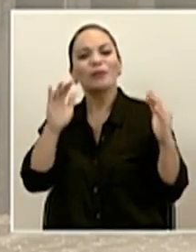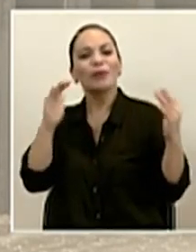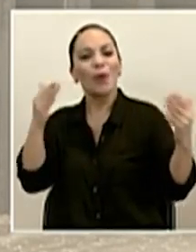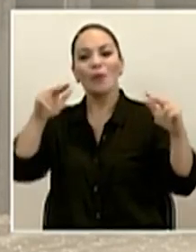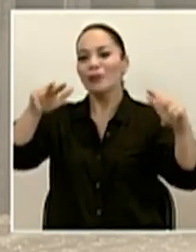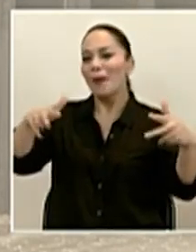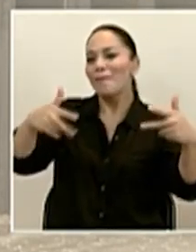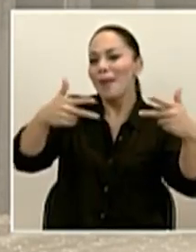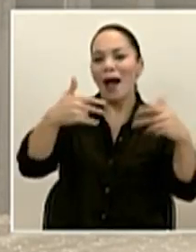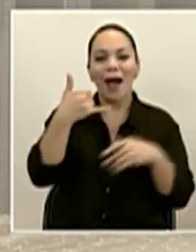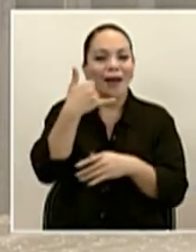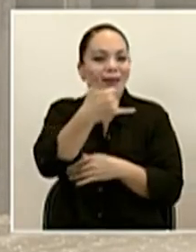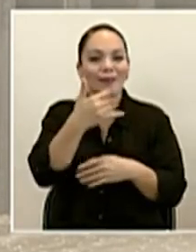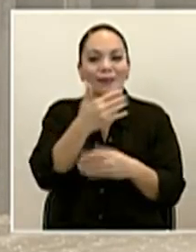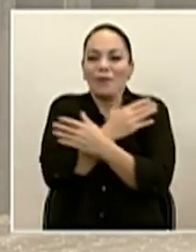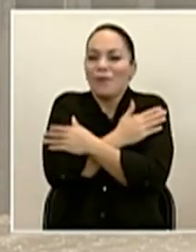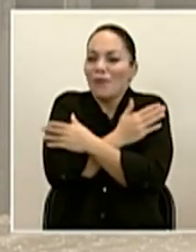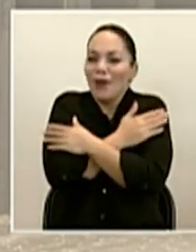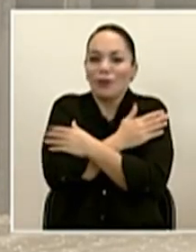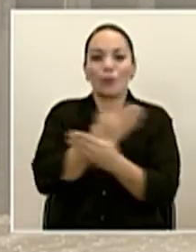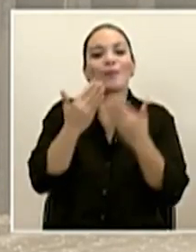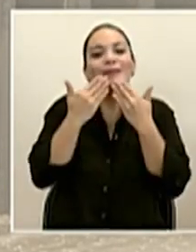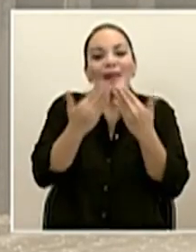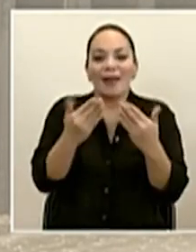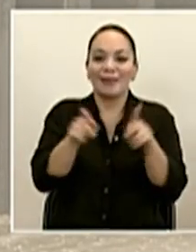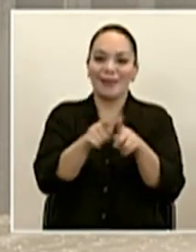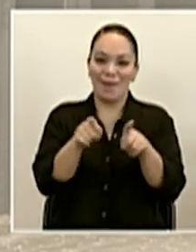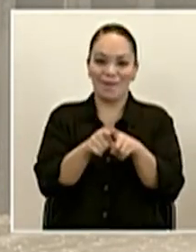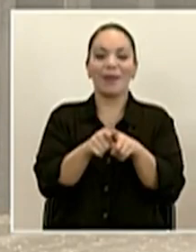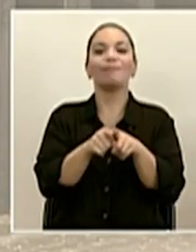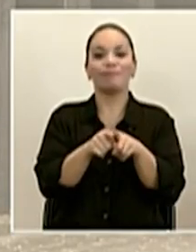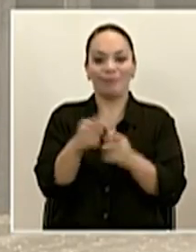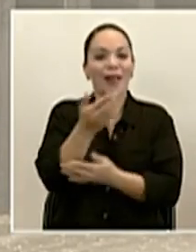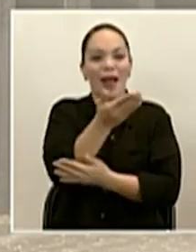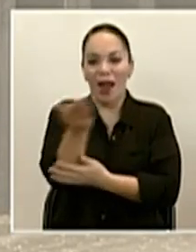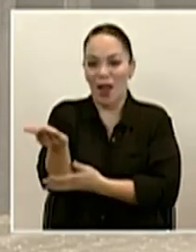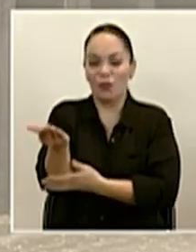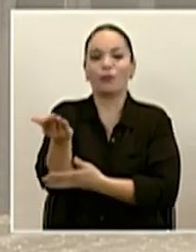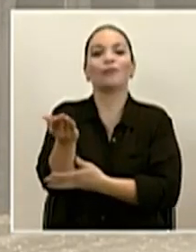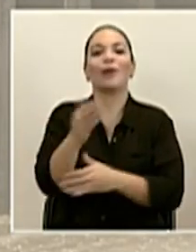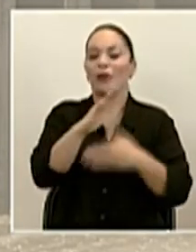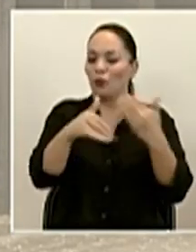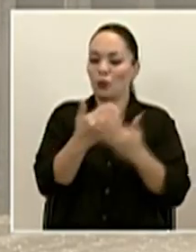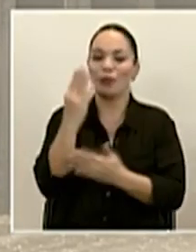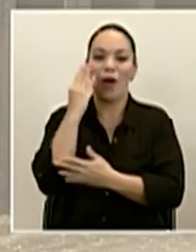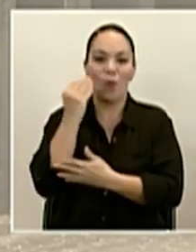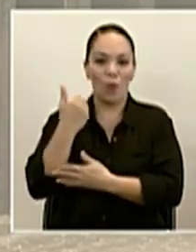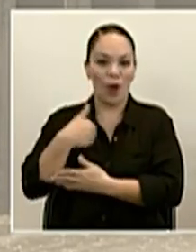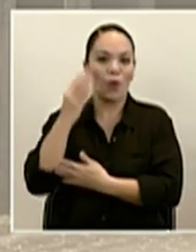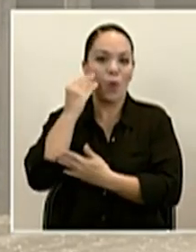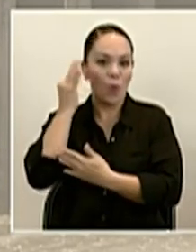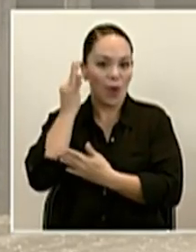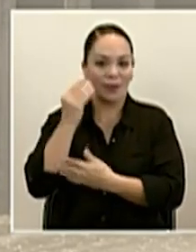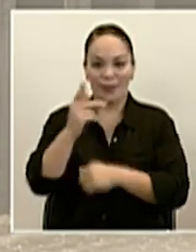afecto y con cariño. Así que el agradecimiento también es para con los abuelos y las abuelas del país.